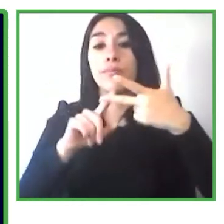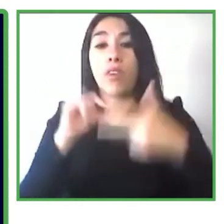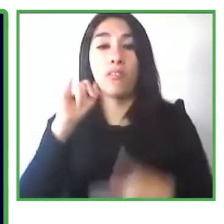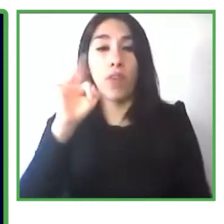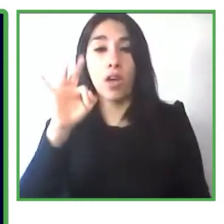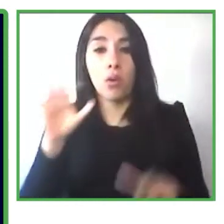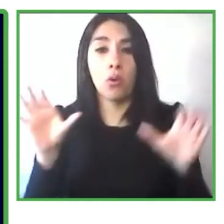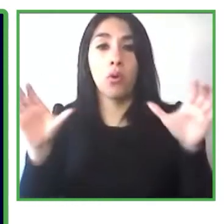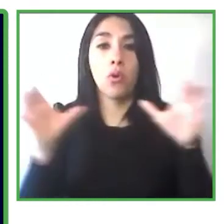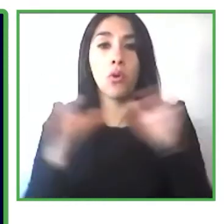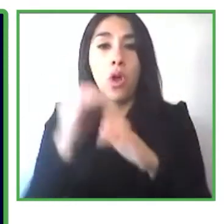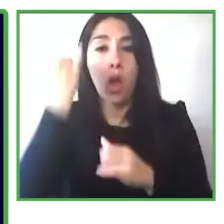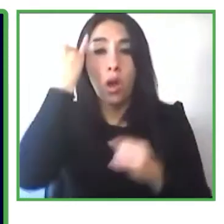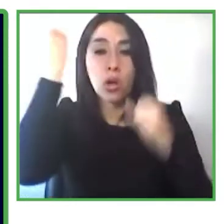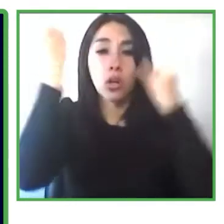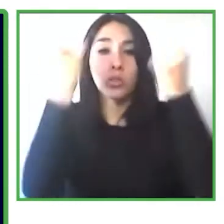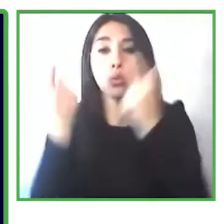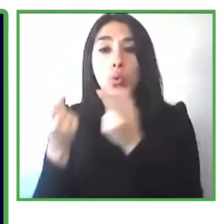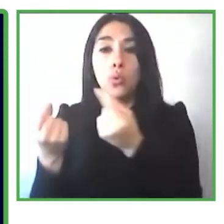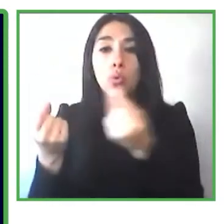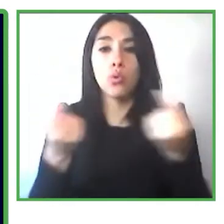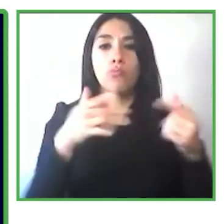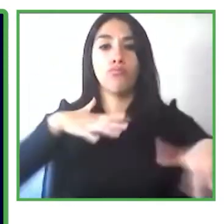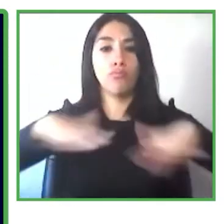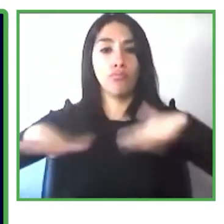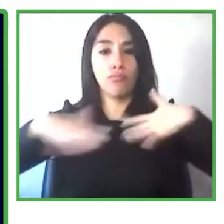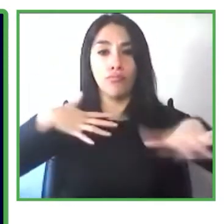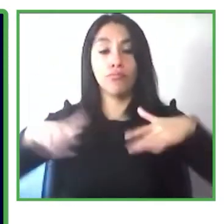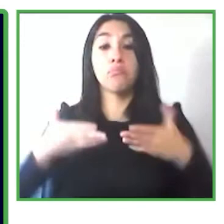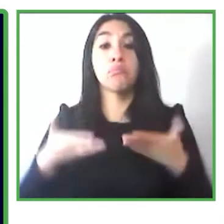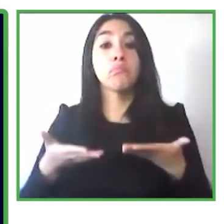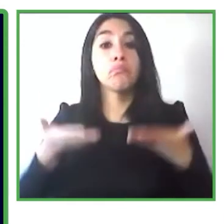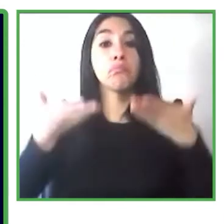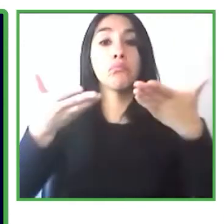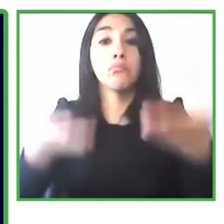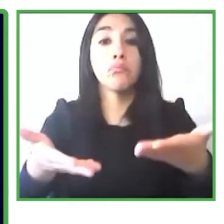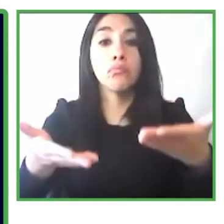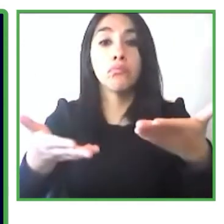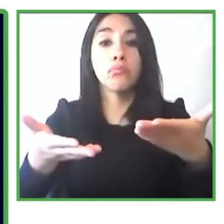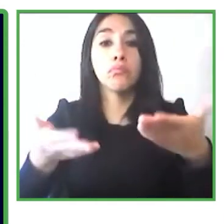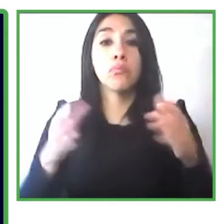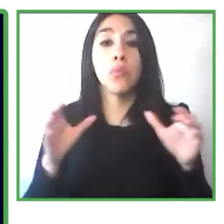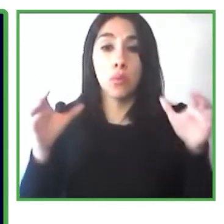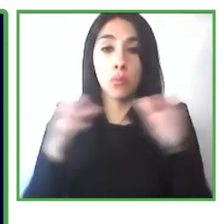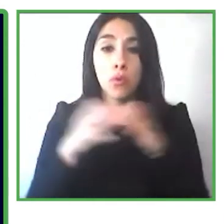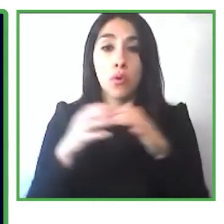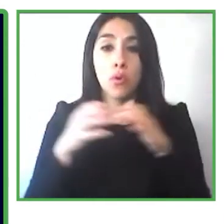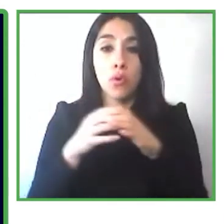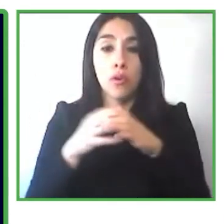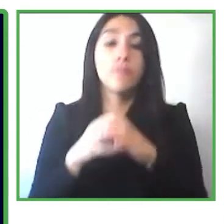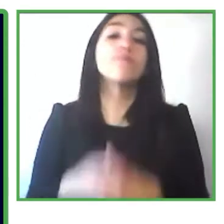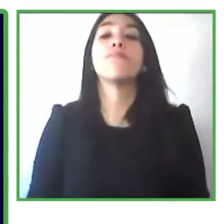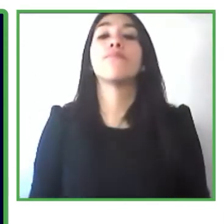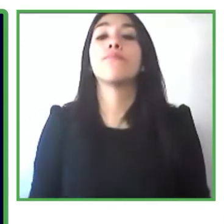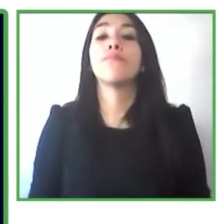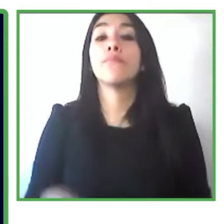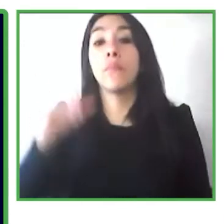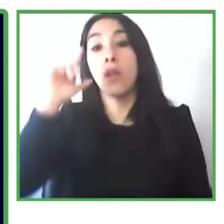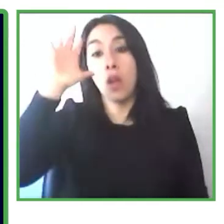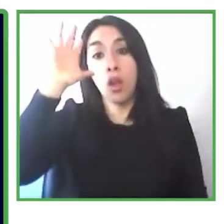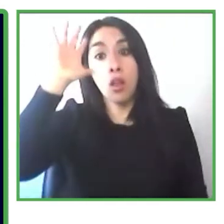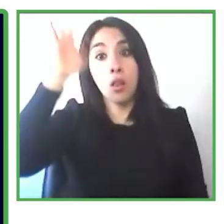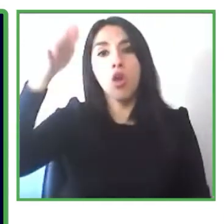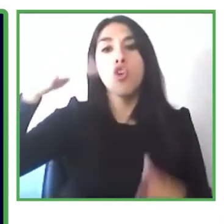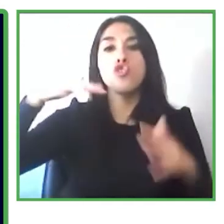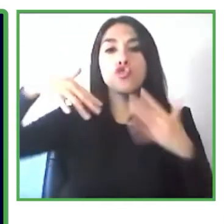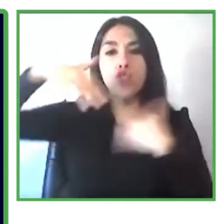organizaciones en favor de la generación de entornos inclusivos Mientras que la categoría accesibilidad física tiene